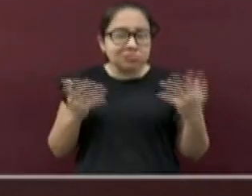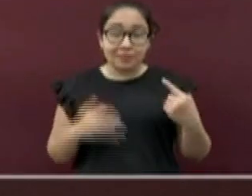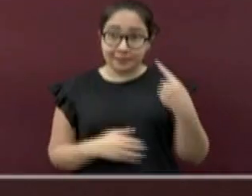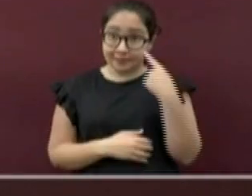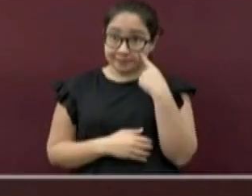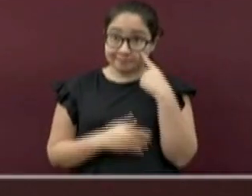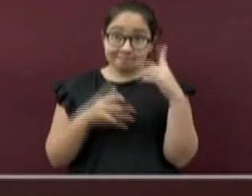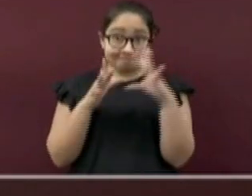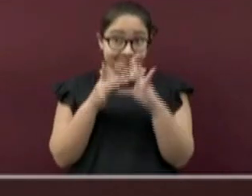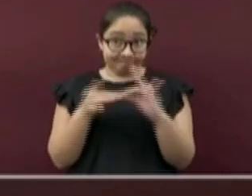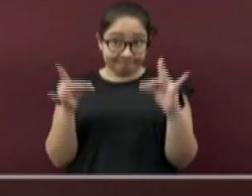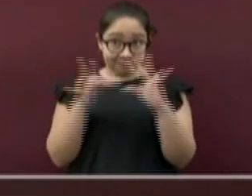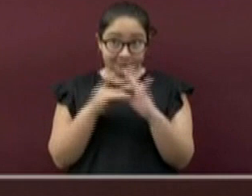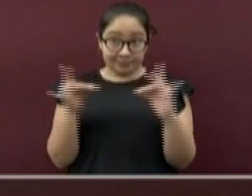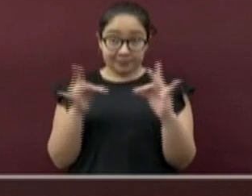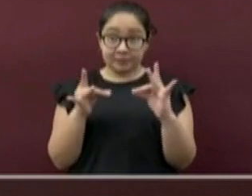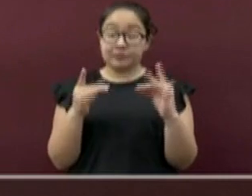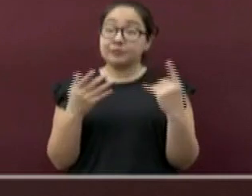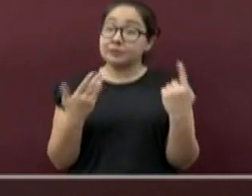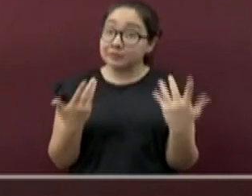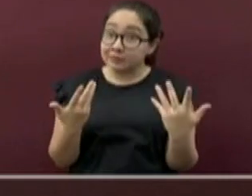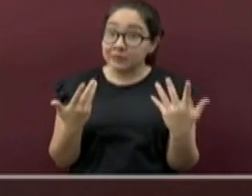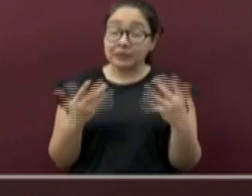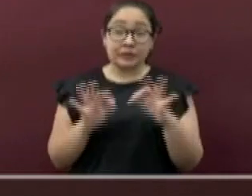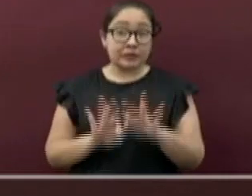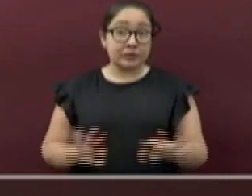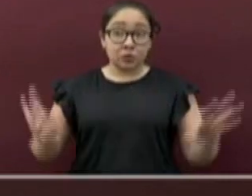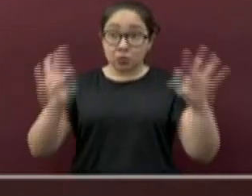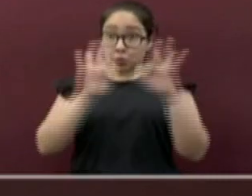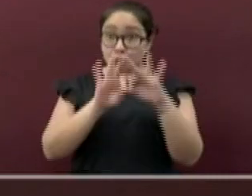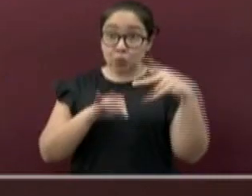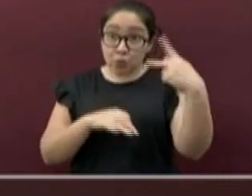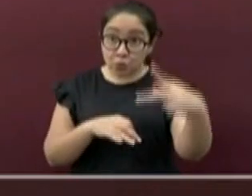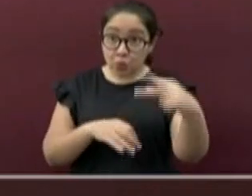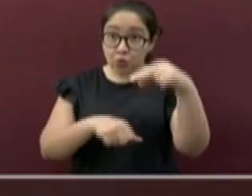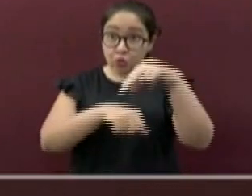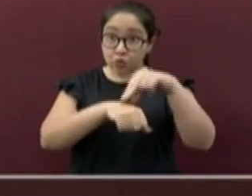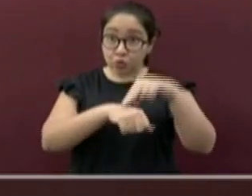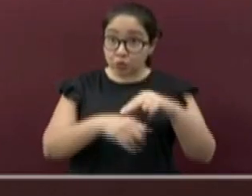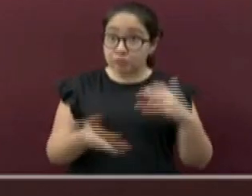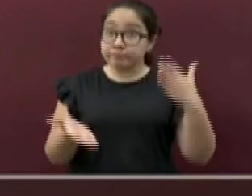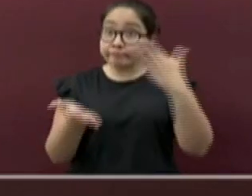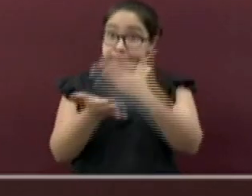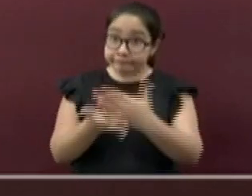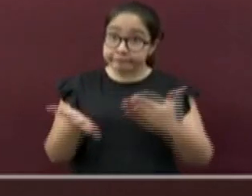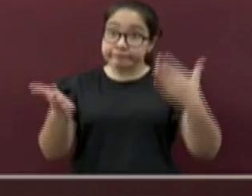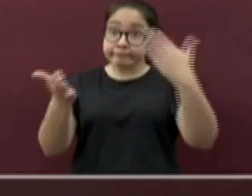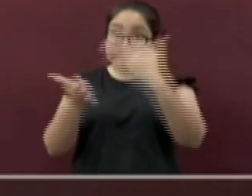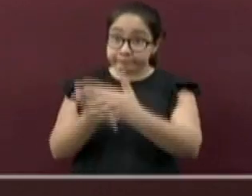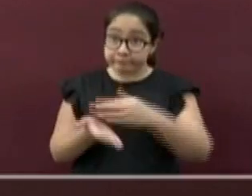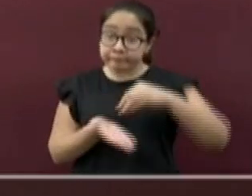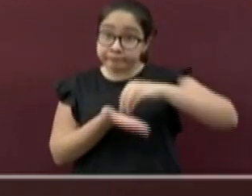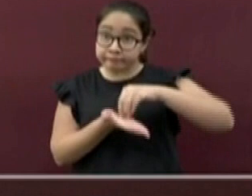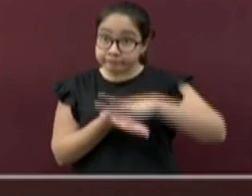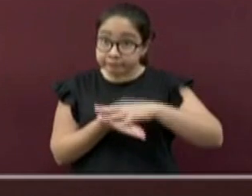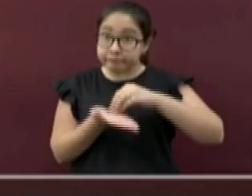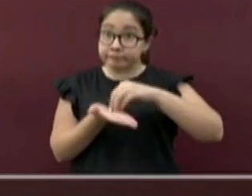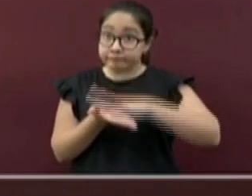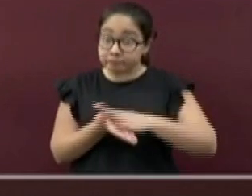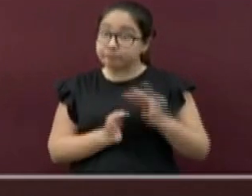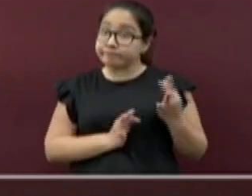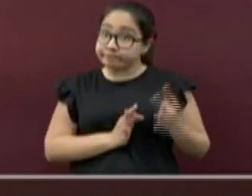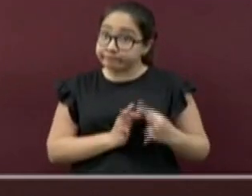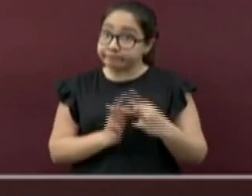es importante que mantenga sus citas médicas periódicas programadas. Asegúrese de